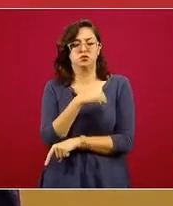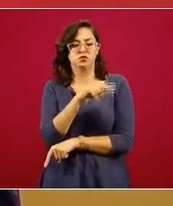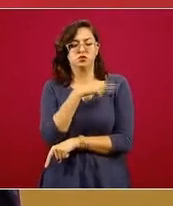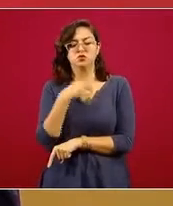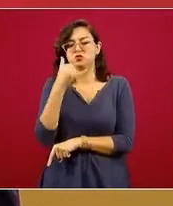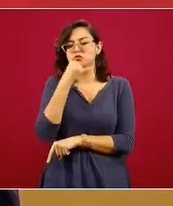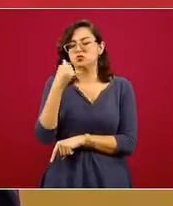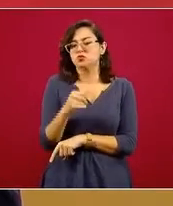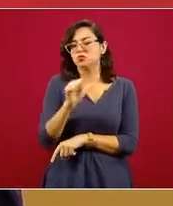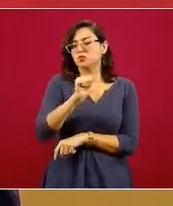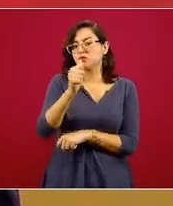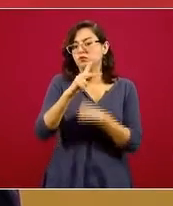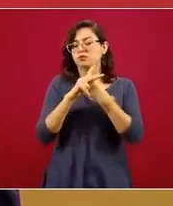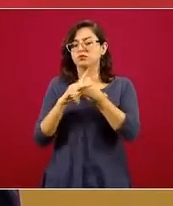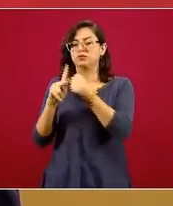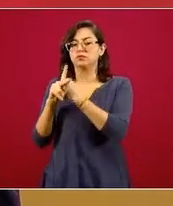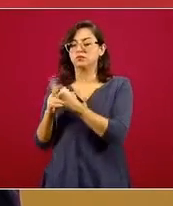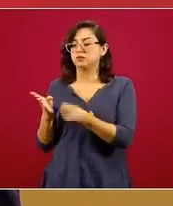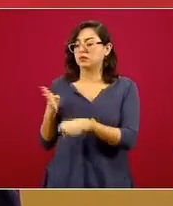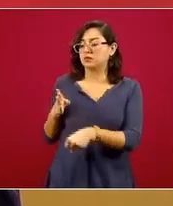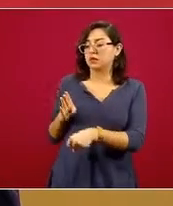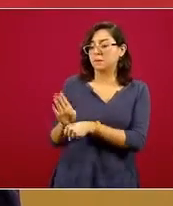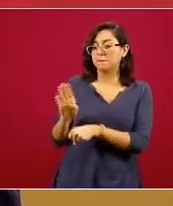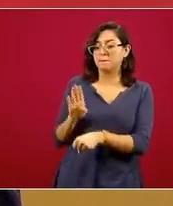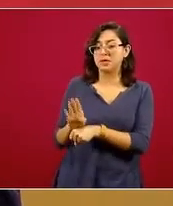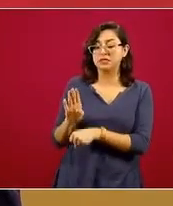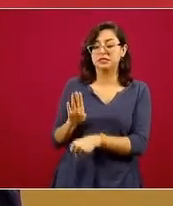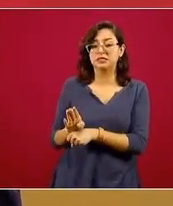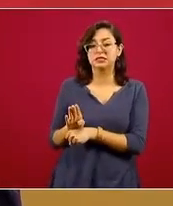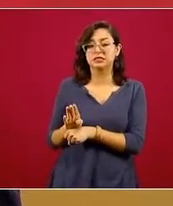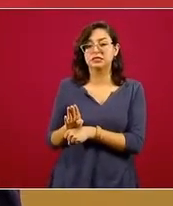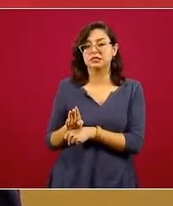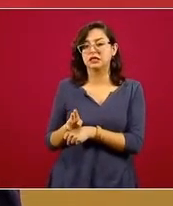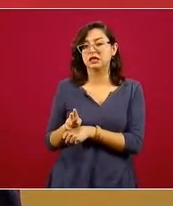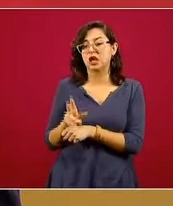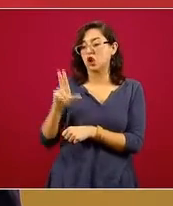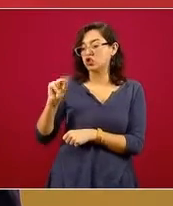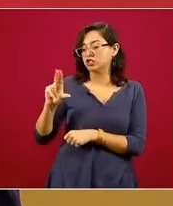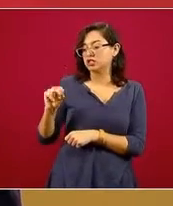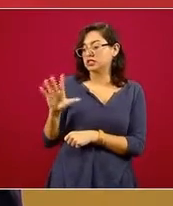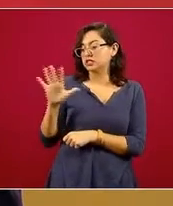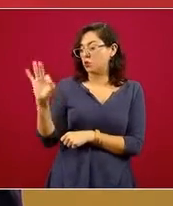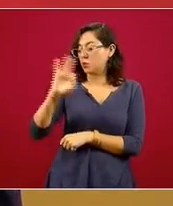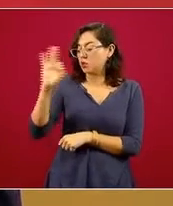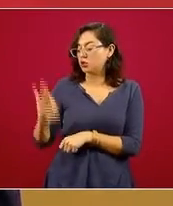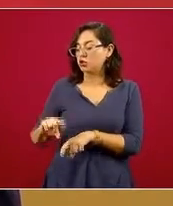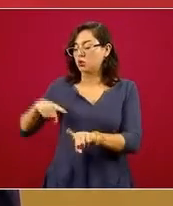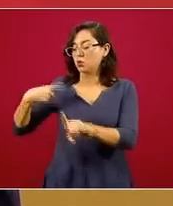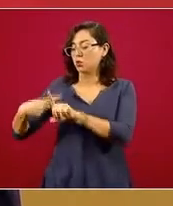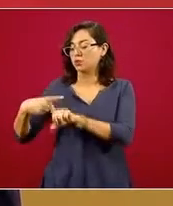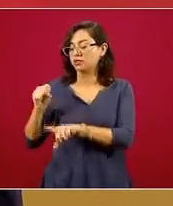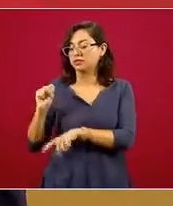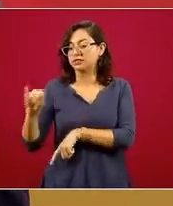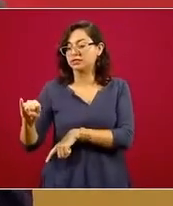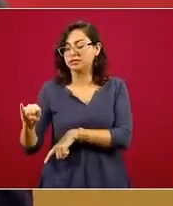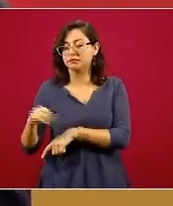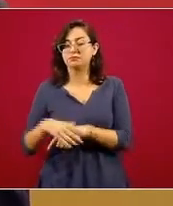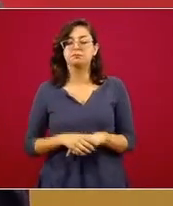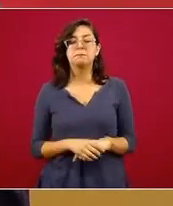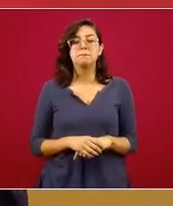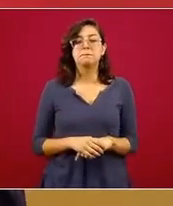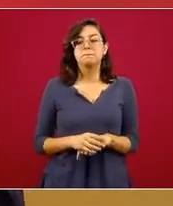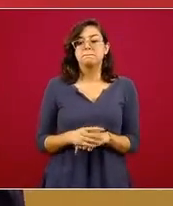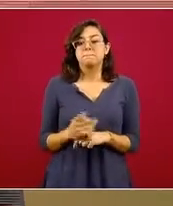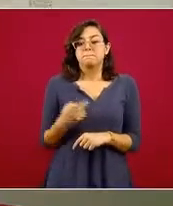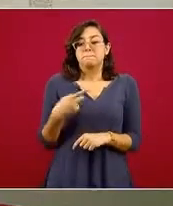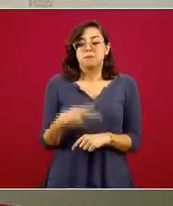Italia y otros. Brasil, en cambio, va subiendo, ya va por arriba del 85 por ciento. Pero más allá de eso,